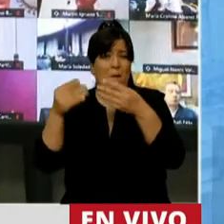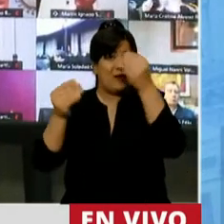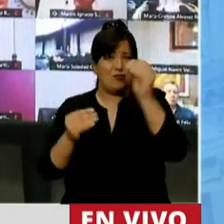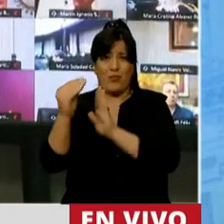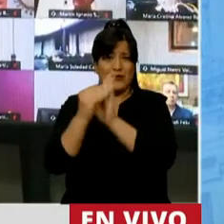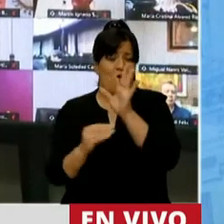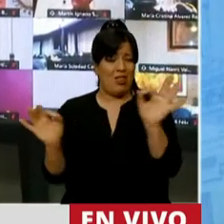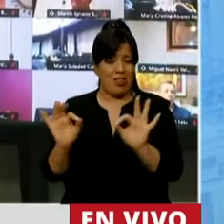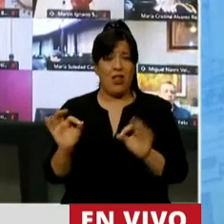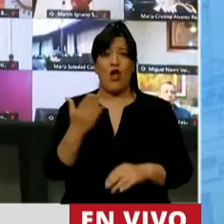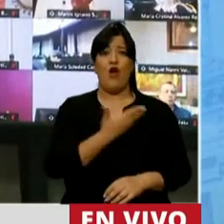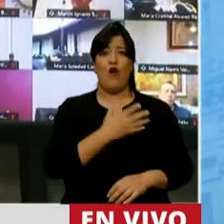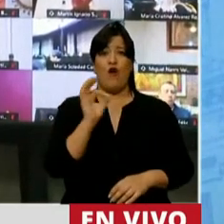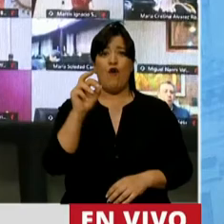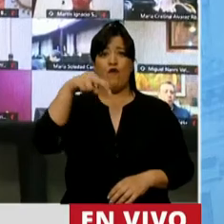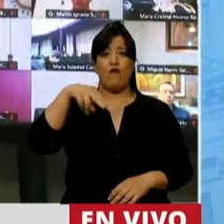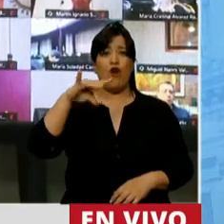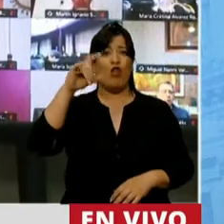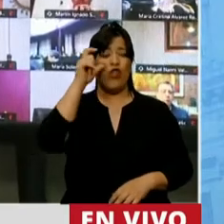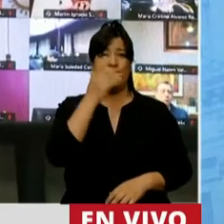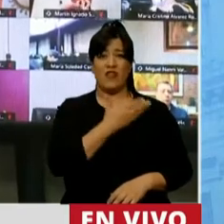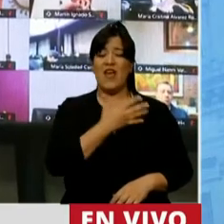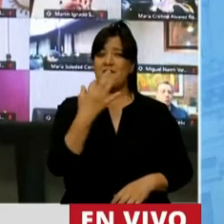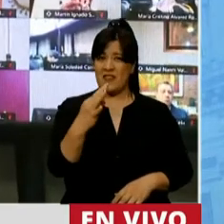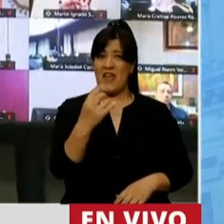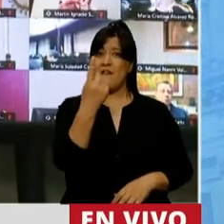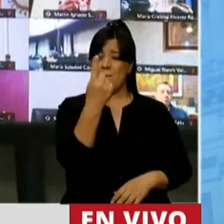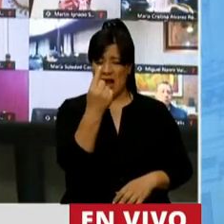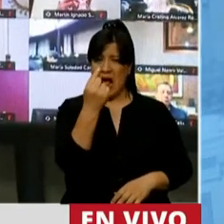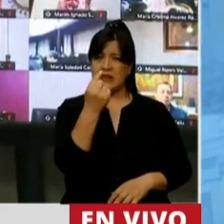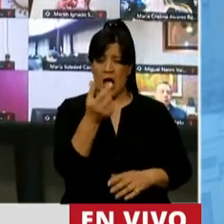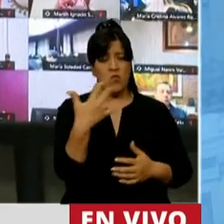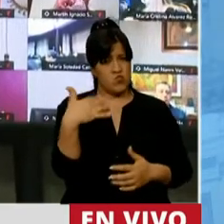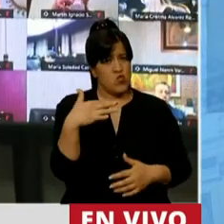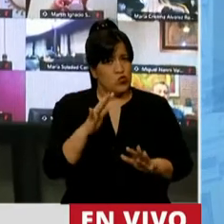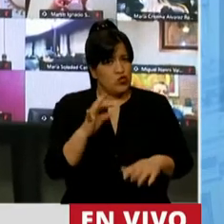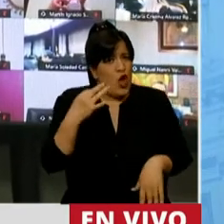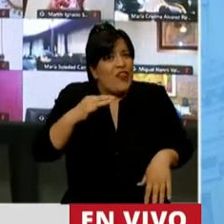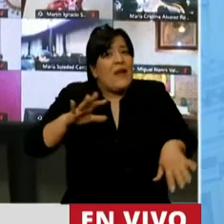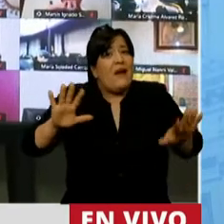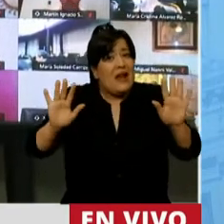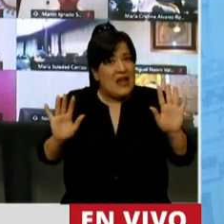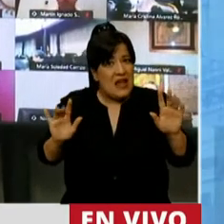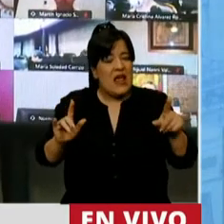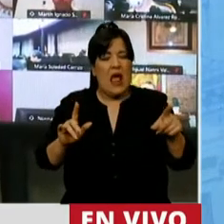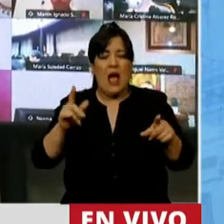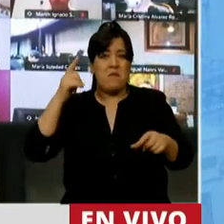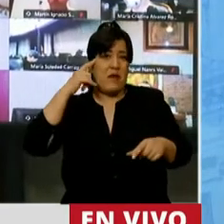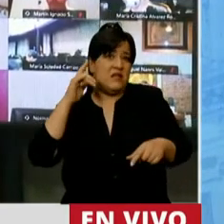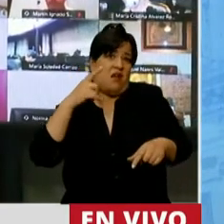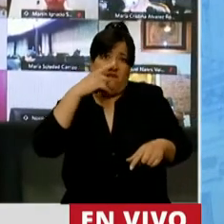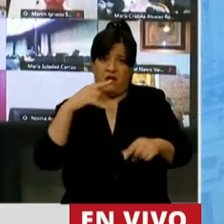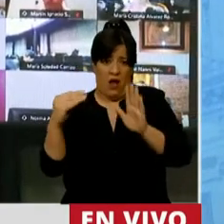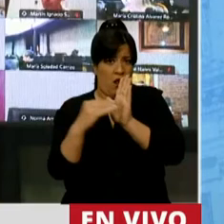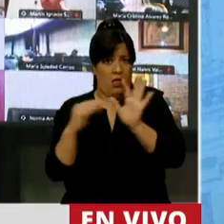El FONDEF, que debiera ser una suma importantísima de dinero, que es la que supuestamente se ha previsto, pero no se